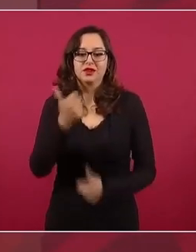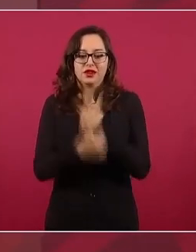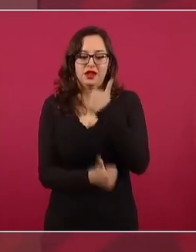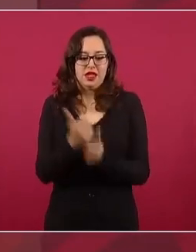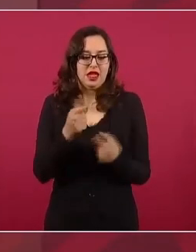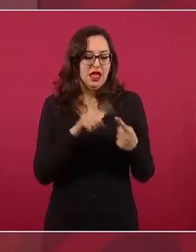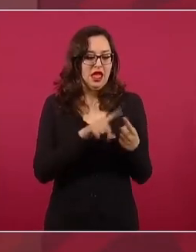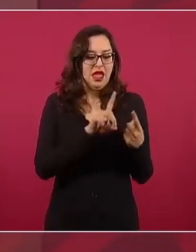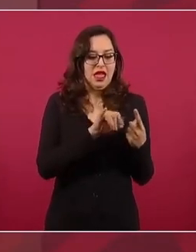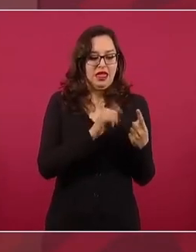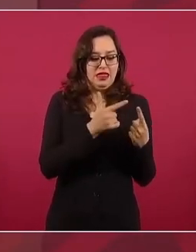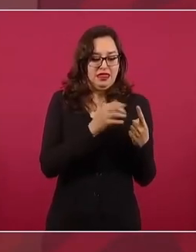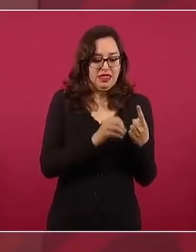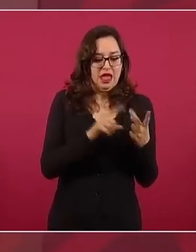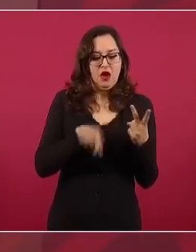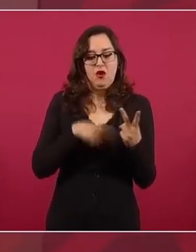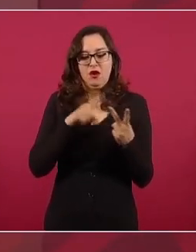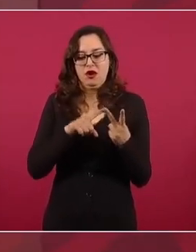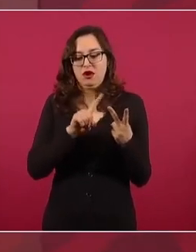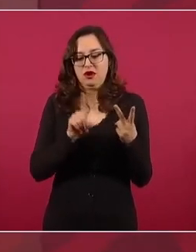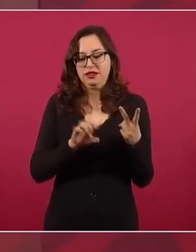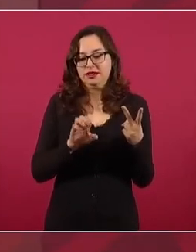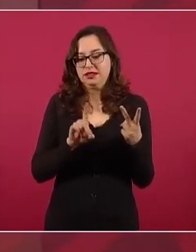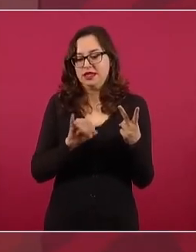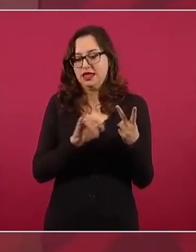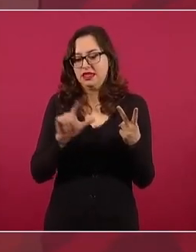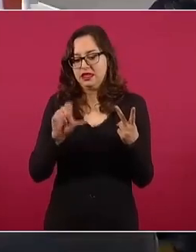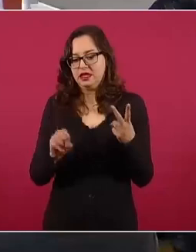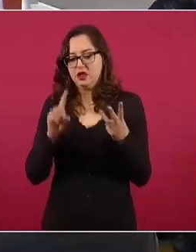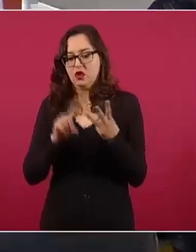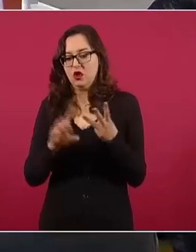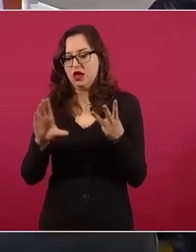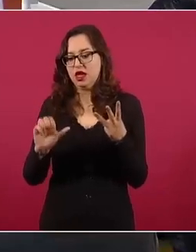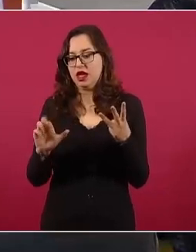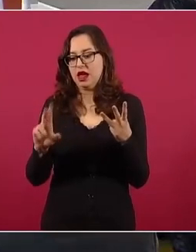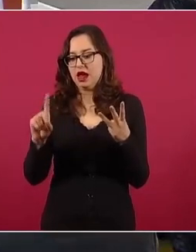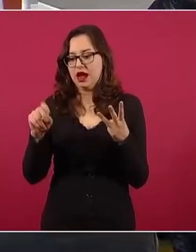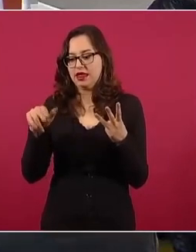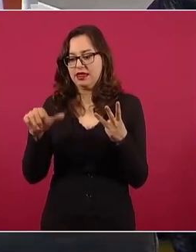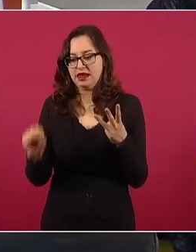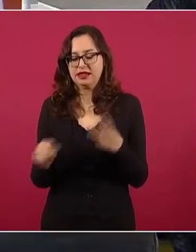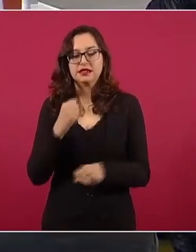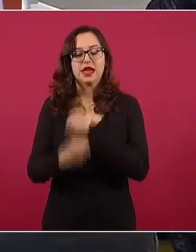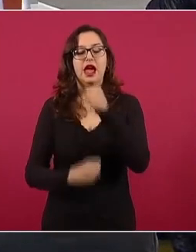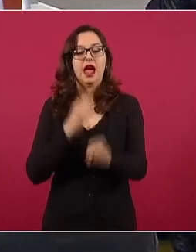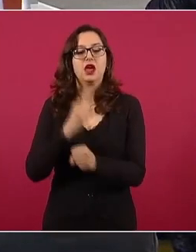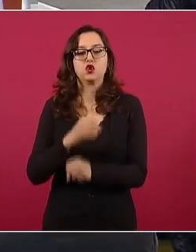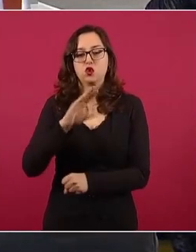va de candidato el presidente, el ingeniero Cárdenas, esto en el 94.